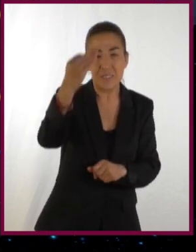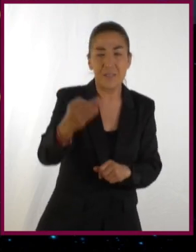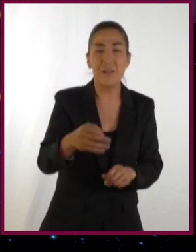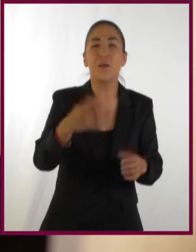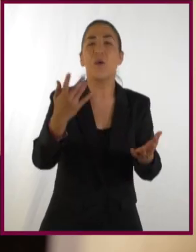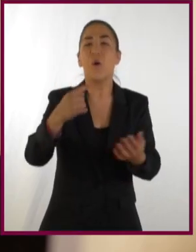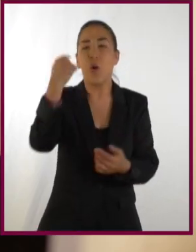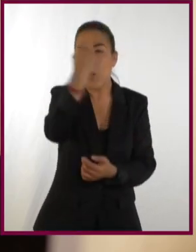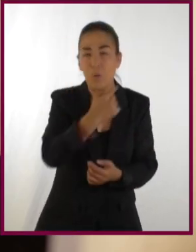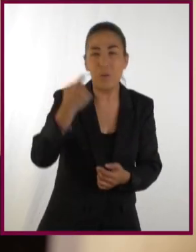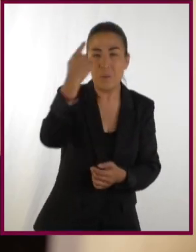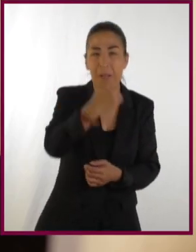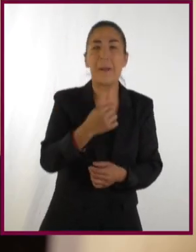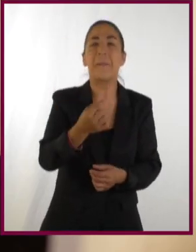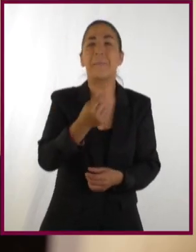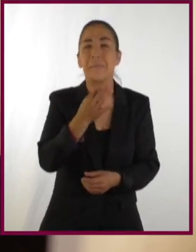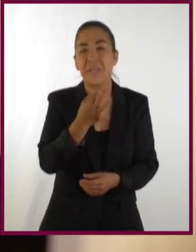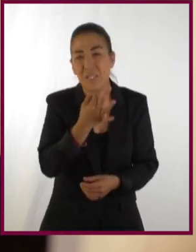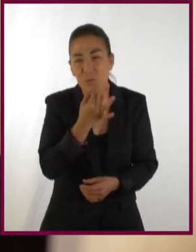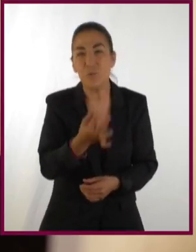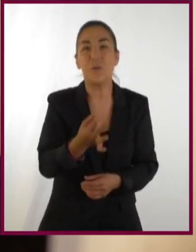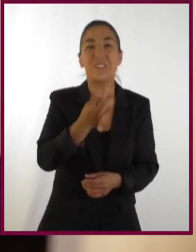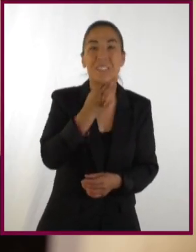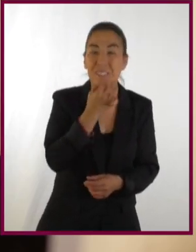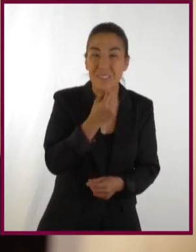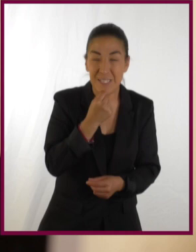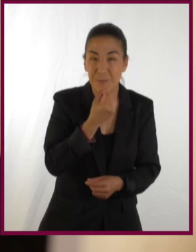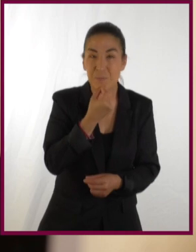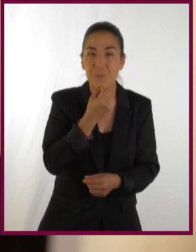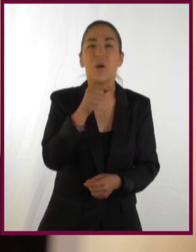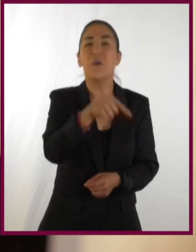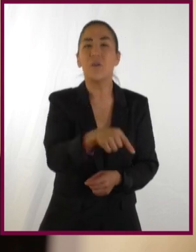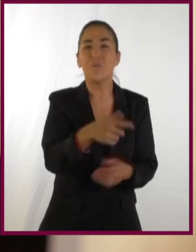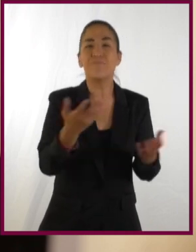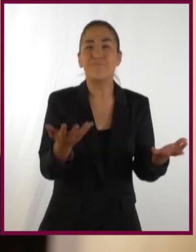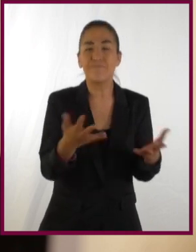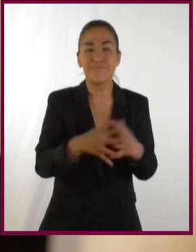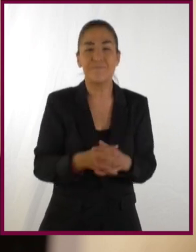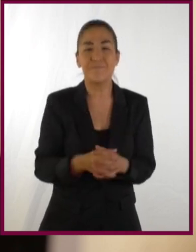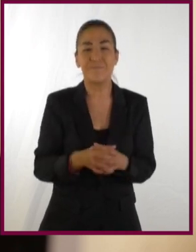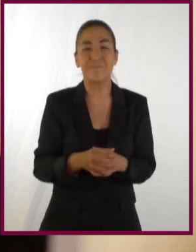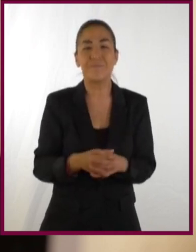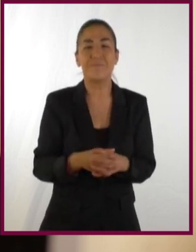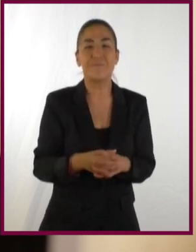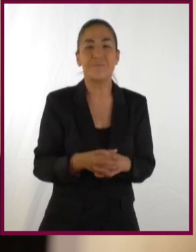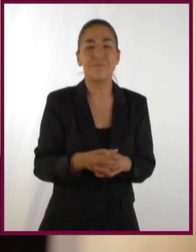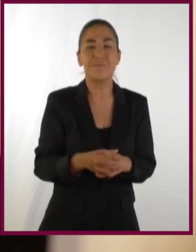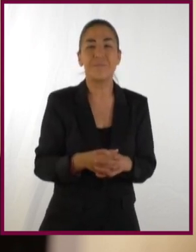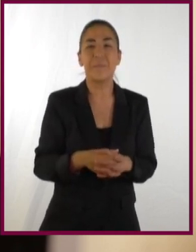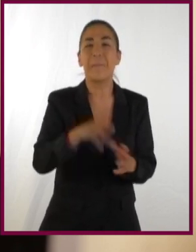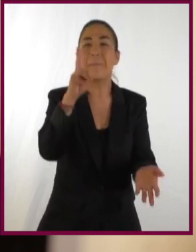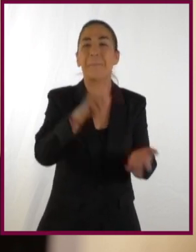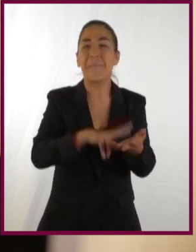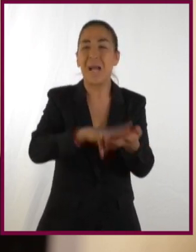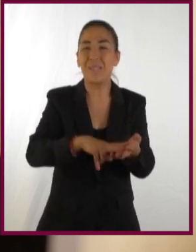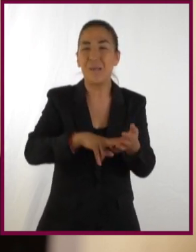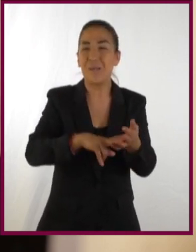medidas del tiempo en horas, minutos, segundos, pues ya va a ser un